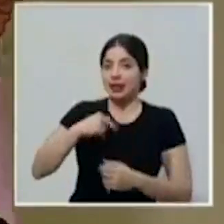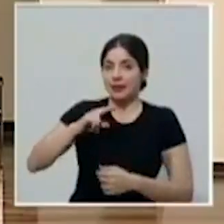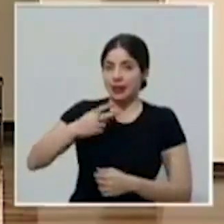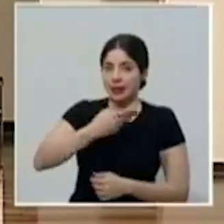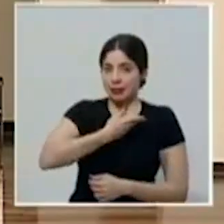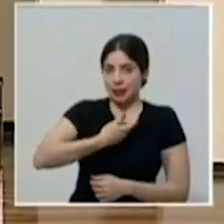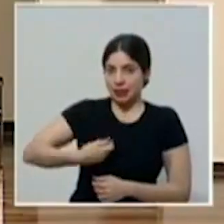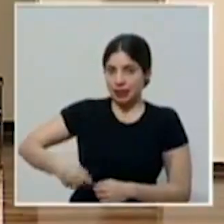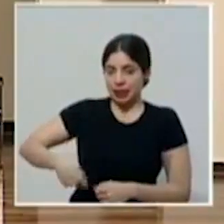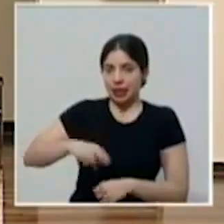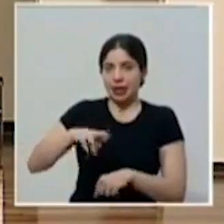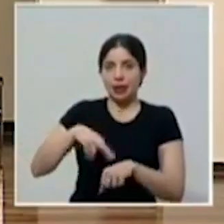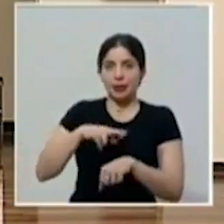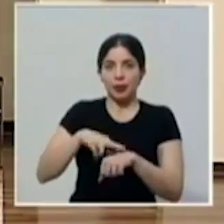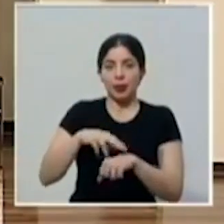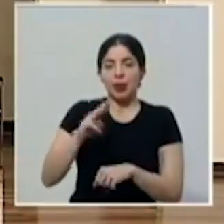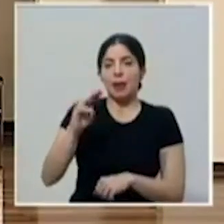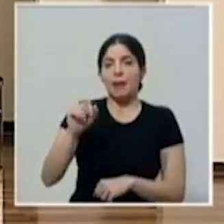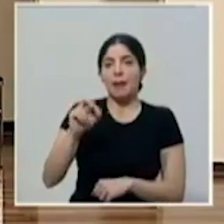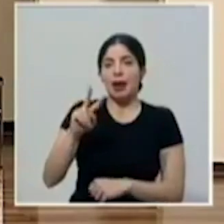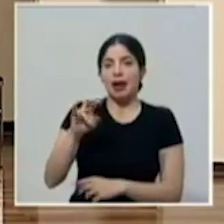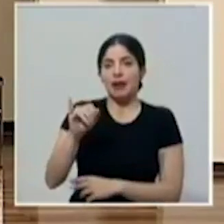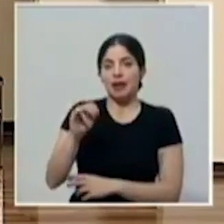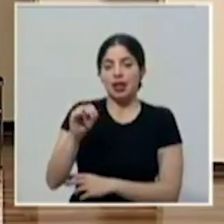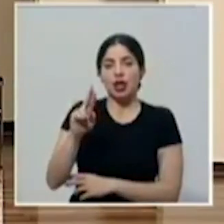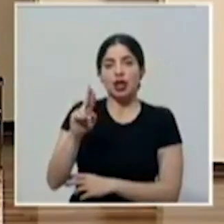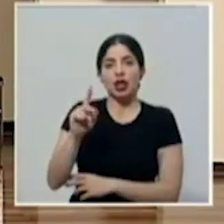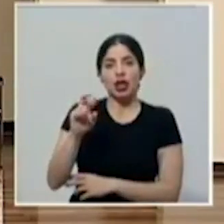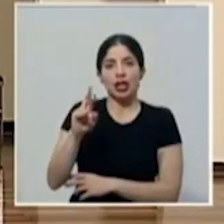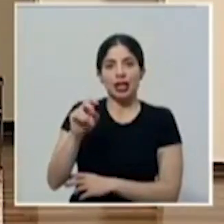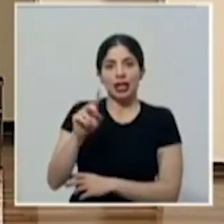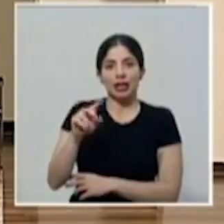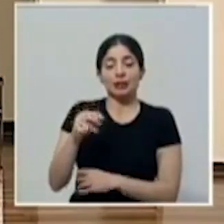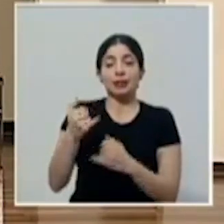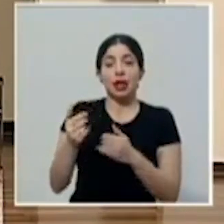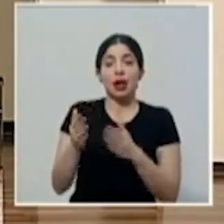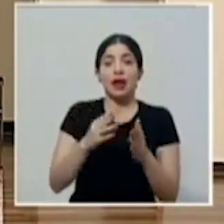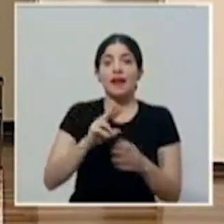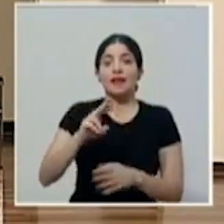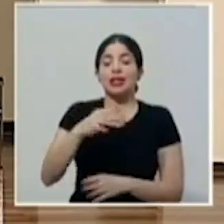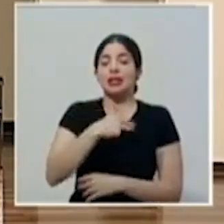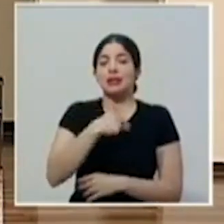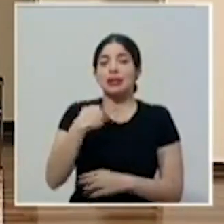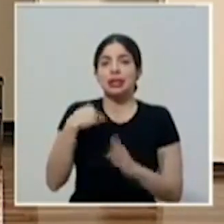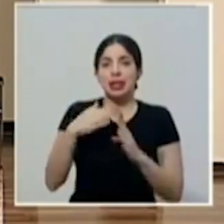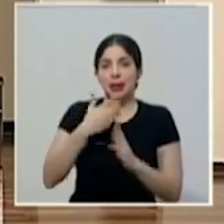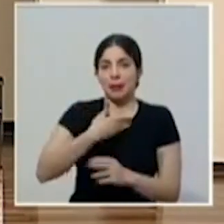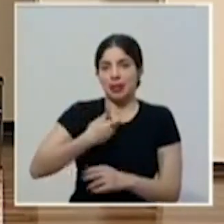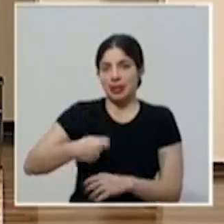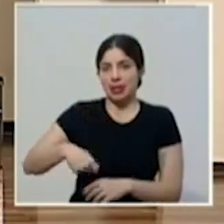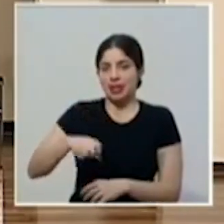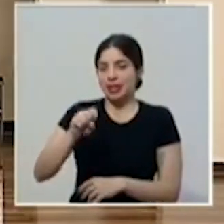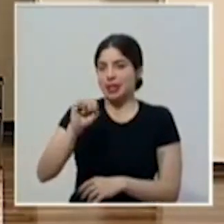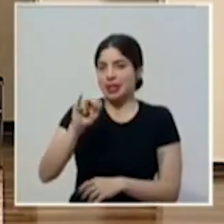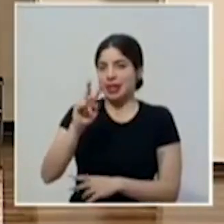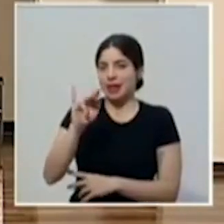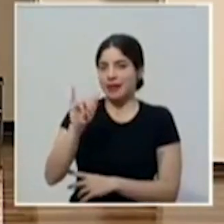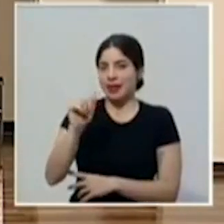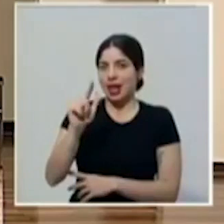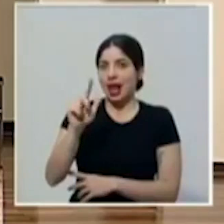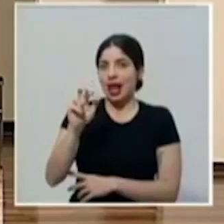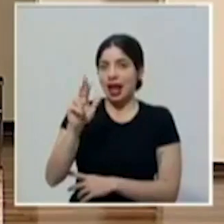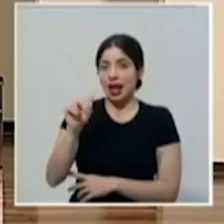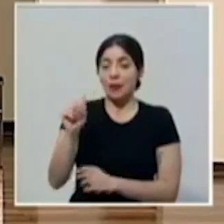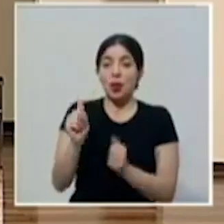vicepresidente de la República, don Marvin Rodríguez. La señora viceministra de la Presidencia, doña Silvia Lara, que